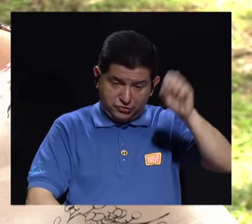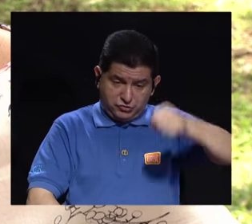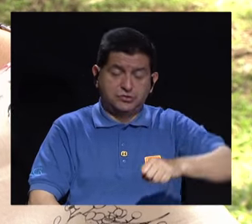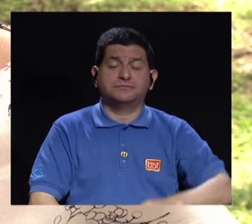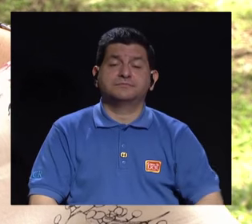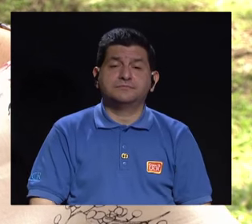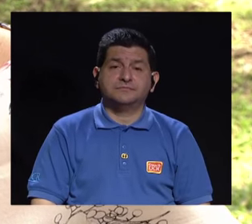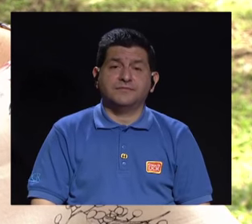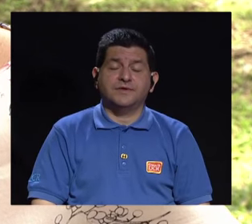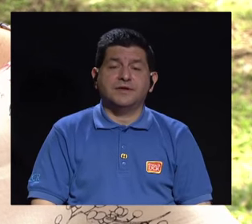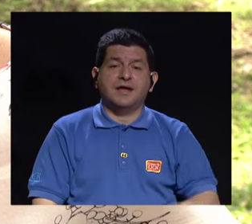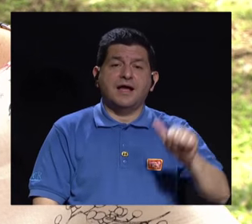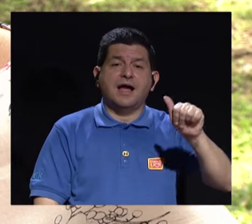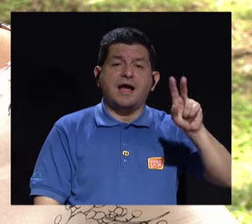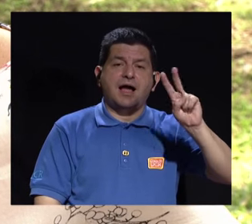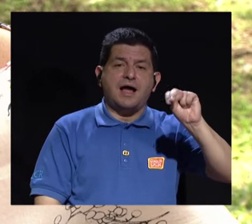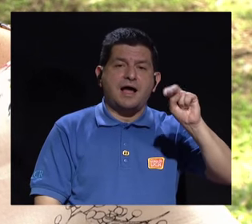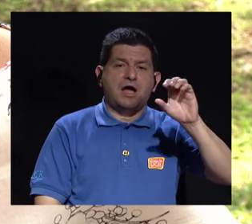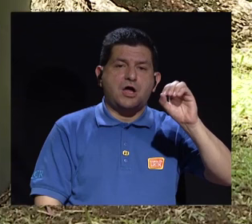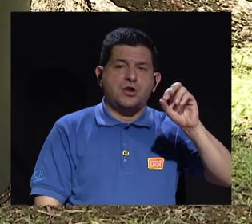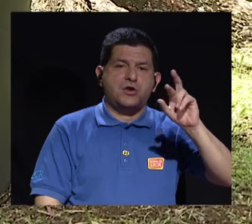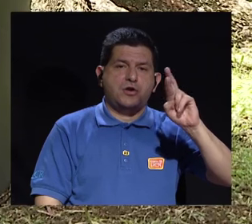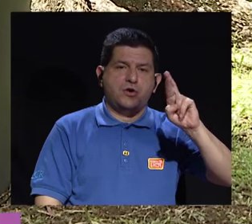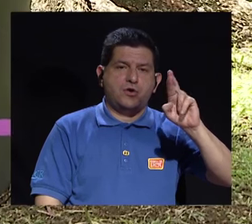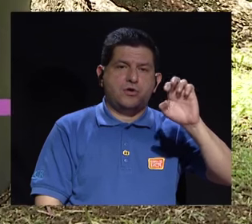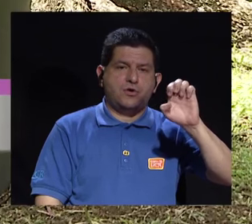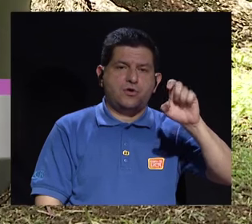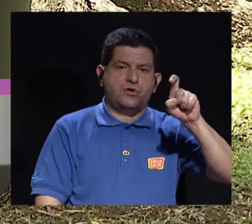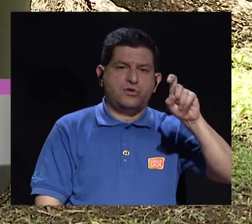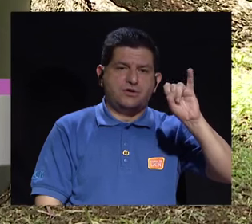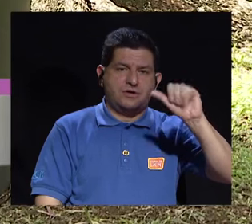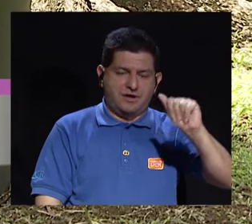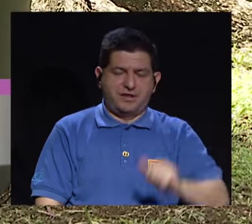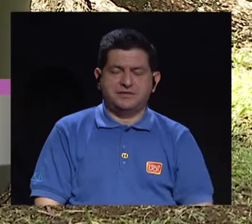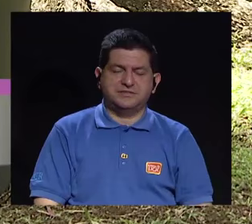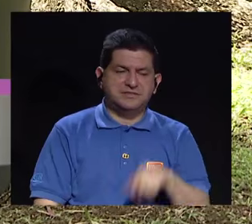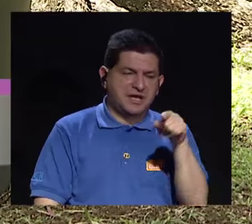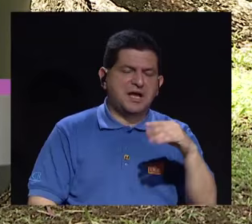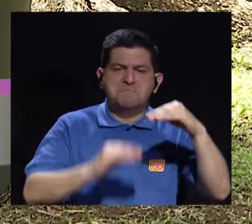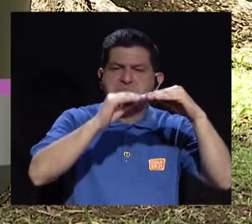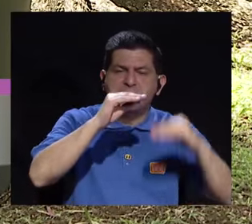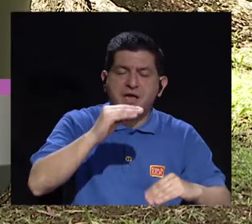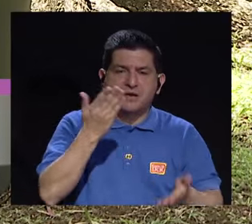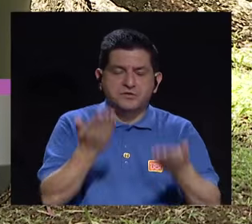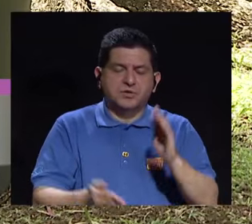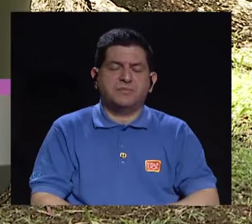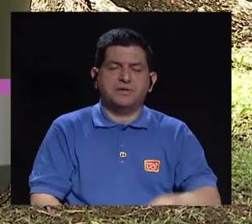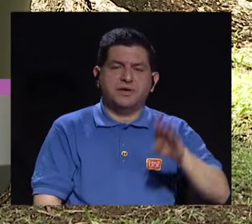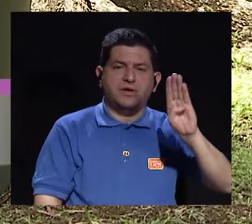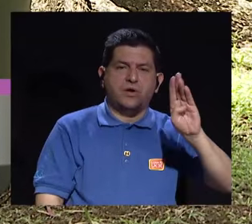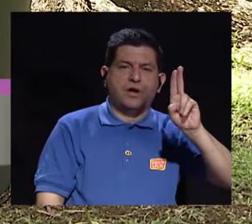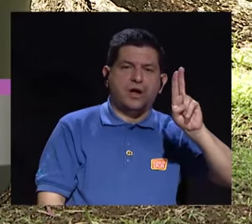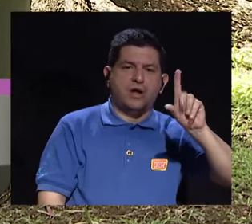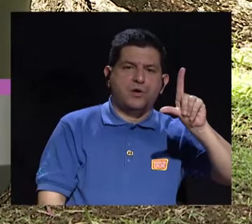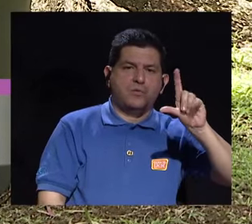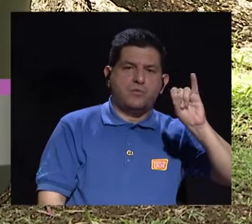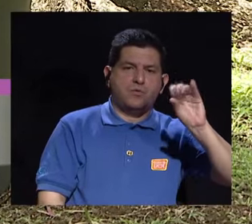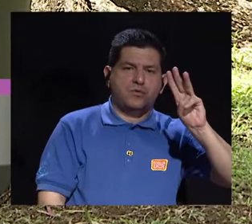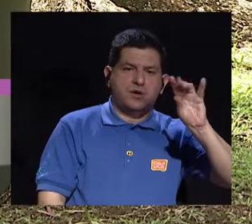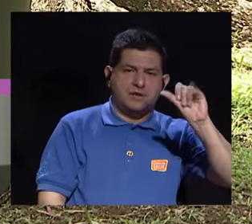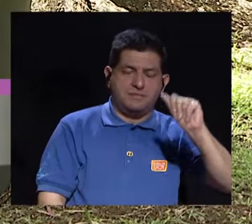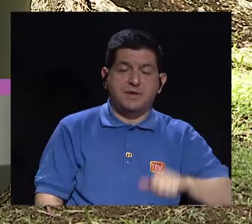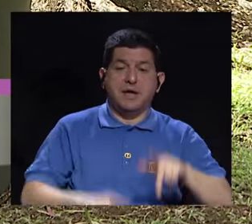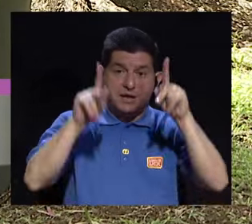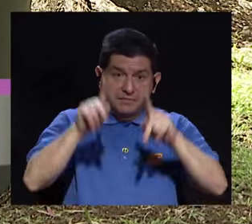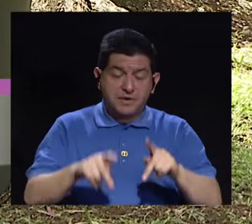la mayor parte de los casos. Las anorexias, digamos que consultan todavía menos que en los casos de bulimia. A veces cuando una persona llega a un punto de bastante gravedad, se